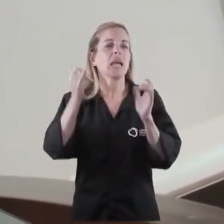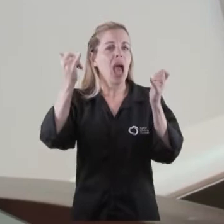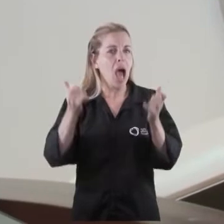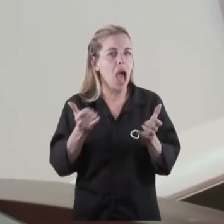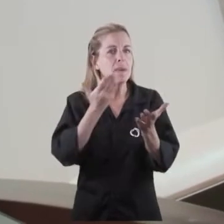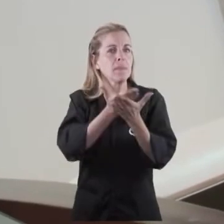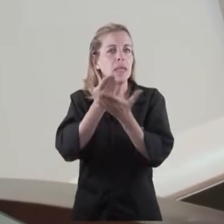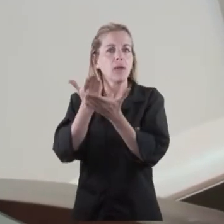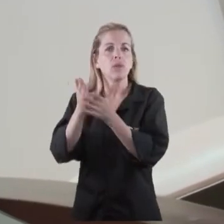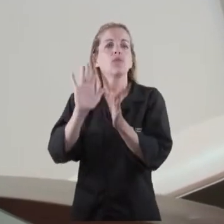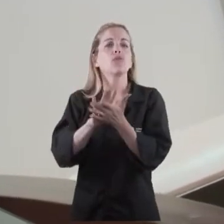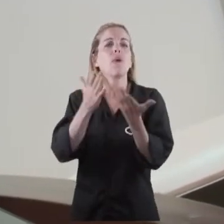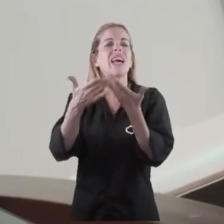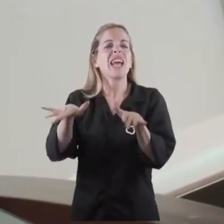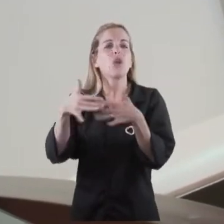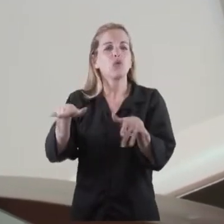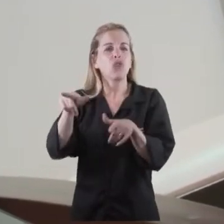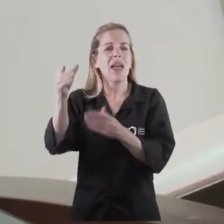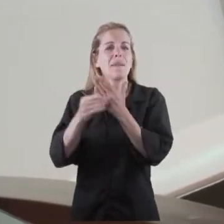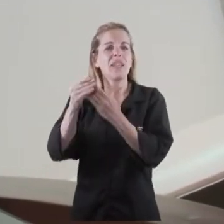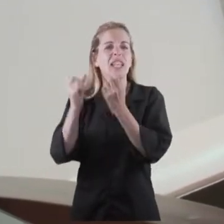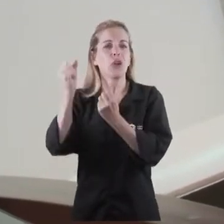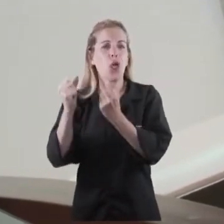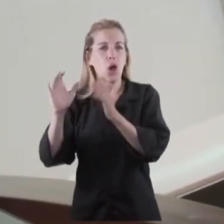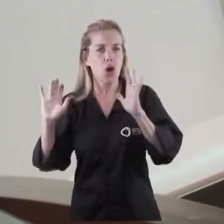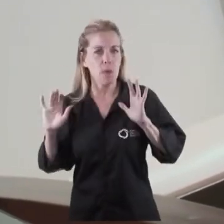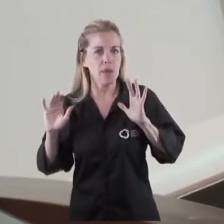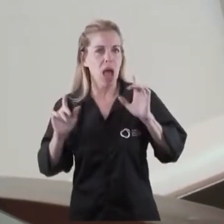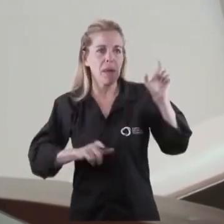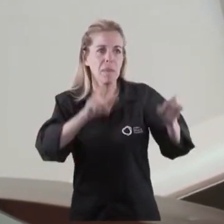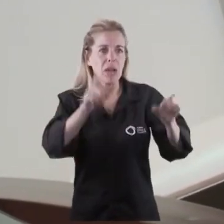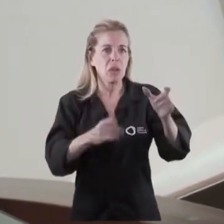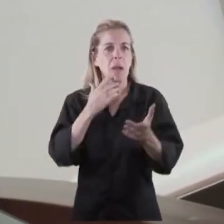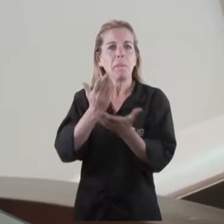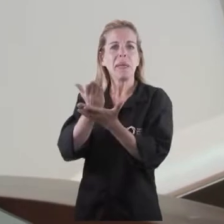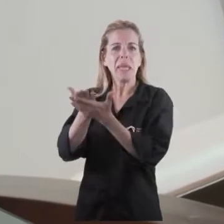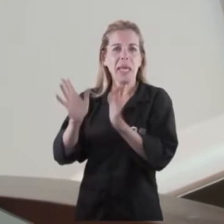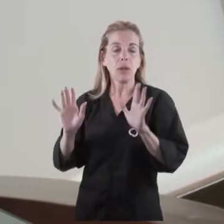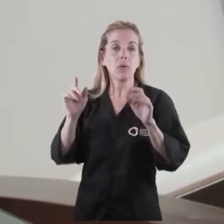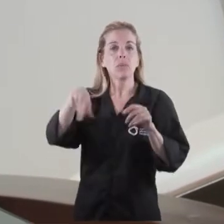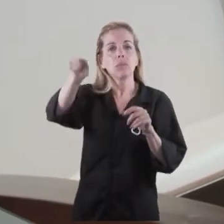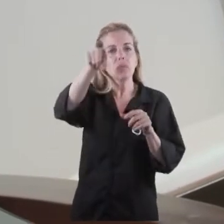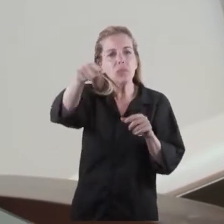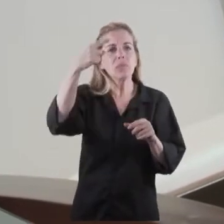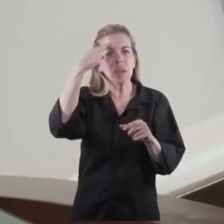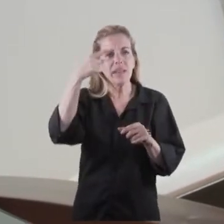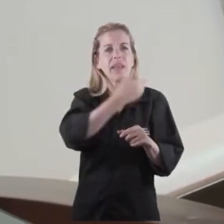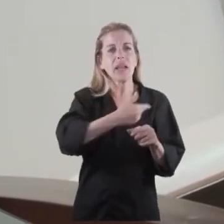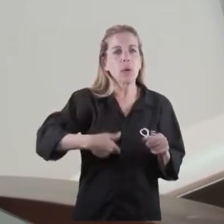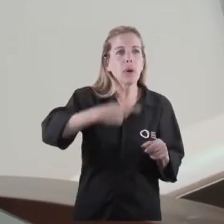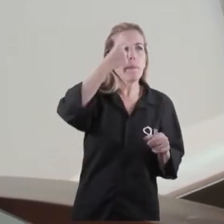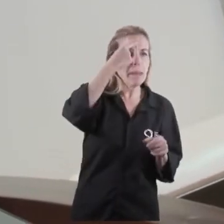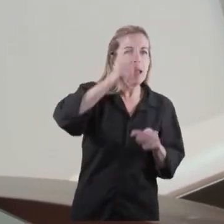sobre la figura del Ministro de Economía de Martín Guzmán. ¿Usted cree, el Gobierno cree que buscan debilitar